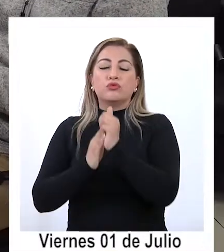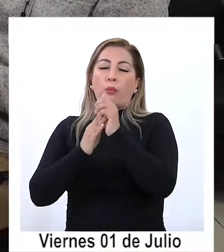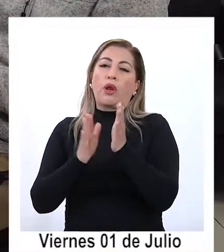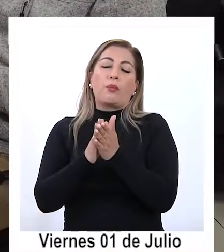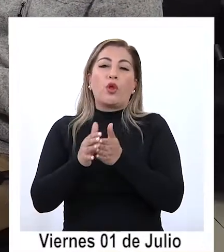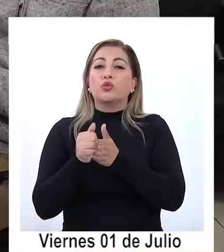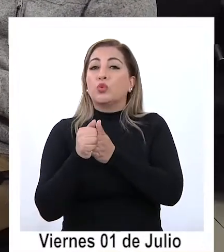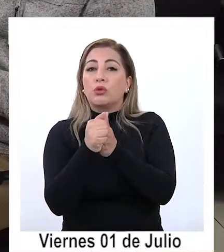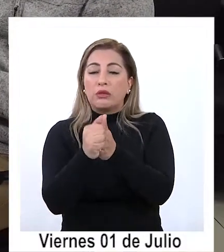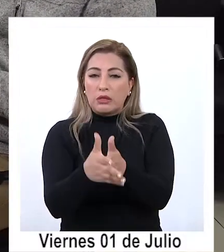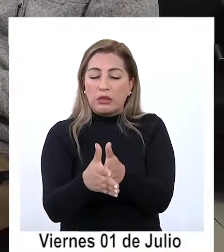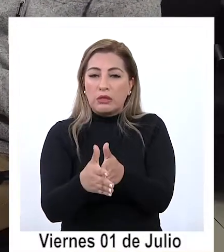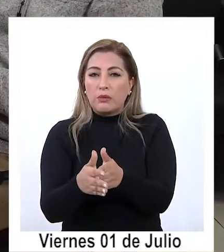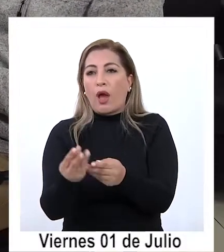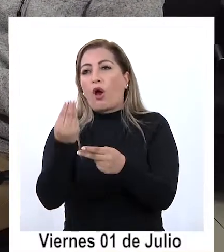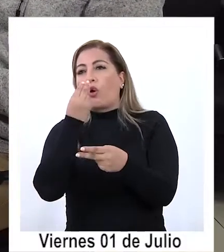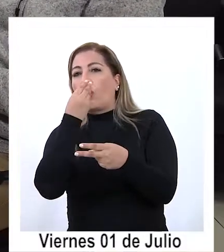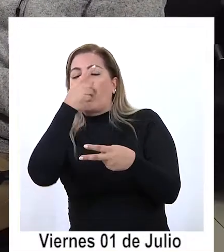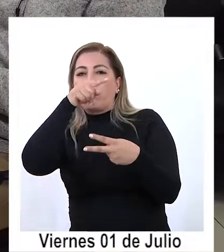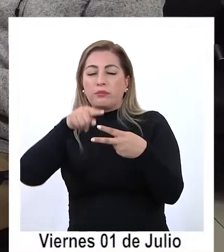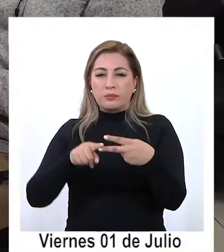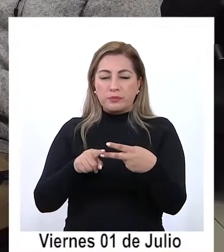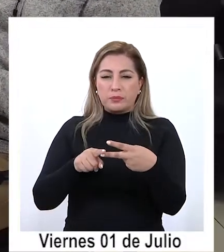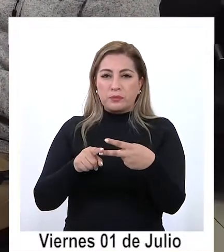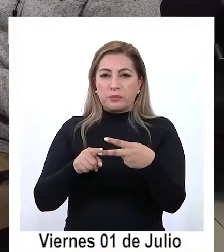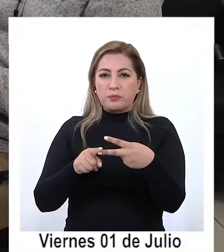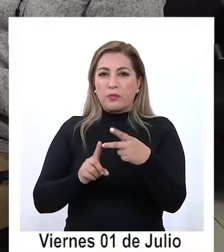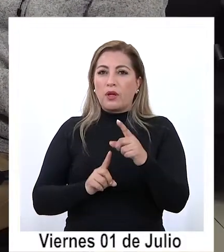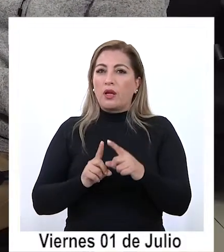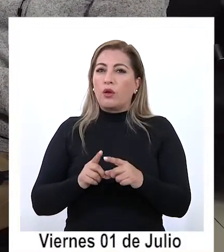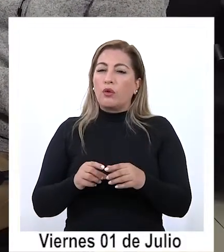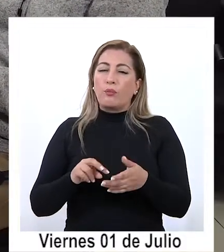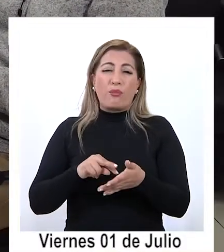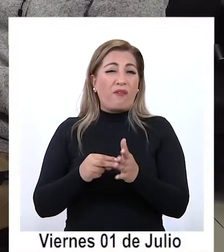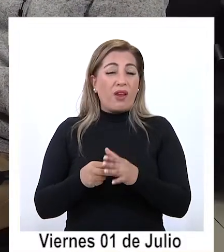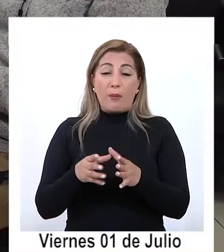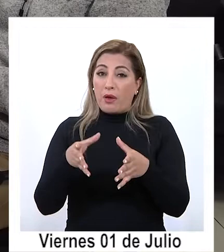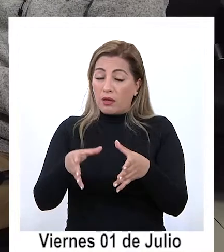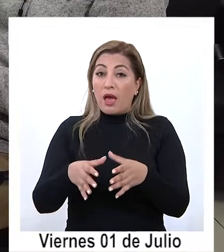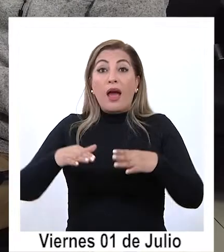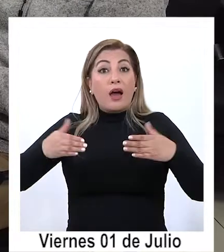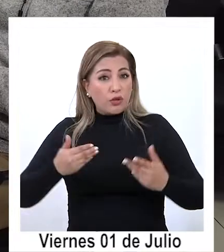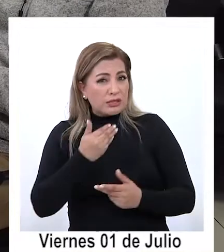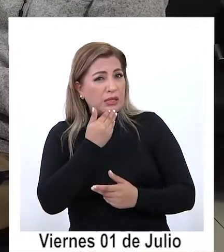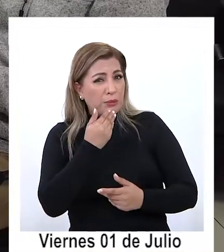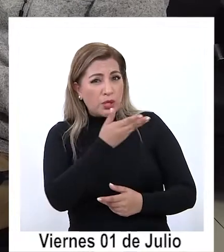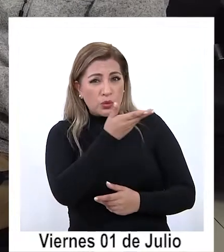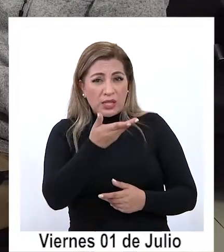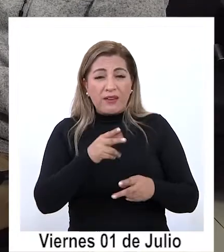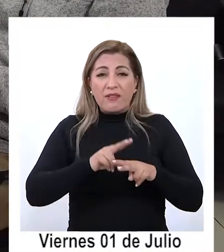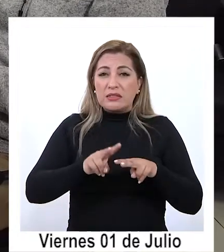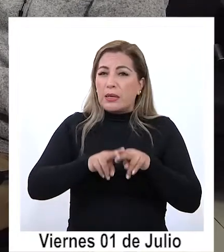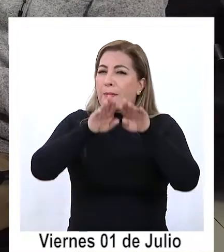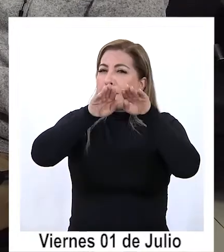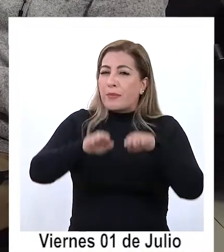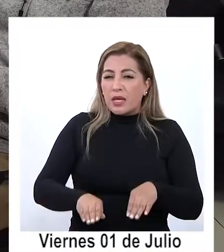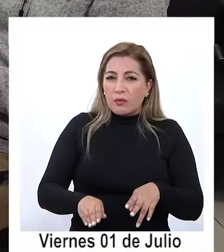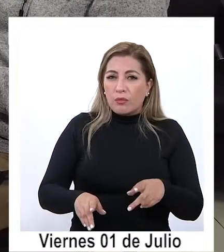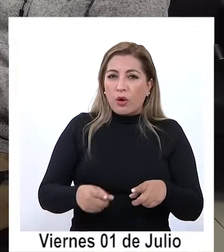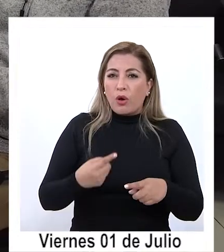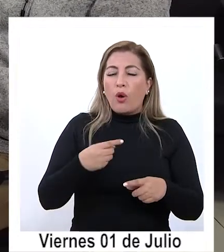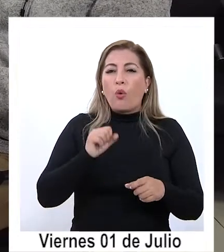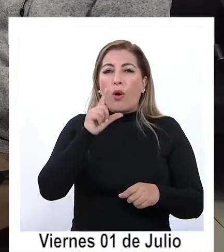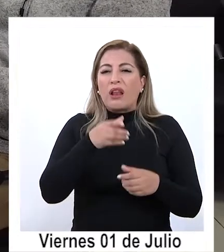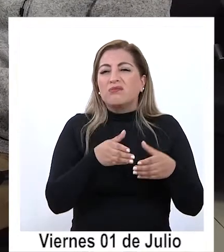turismo por ejemplo a la gastronomía que eran sectores muy afectados entonces ahora también van a focalizar van a ir viendo ustedes cuáles son los